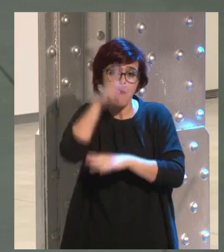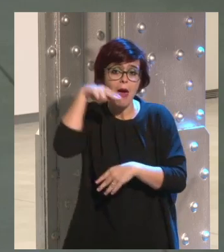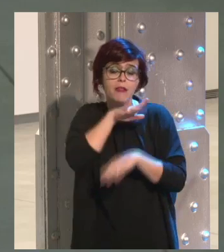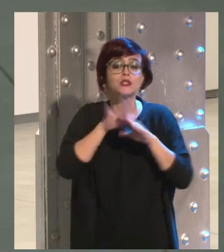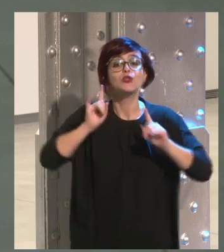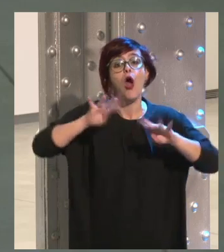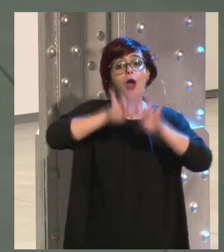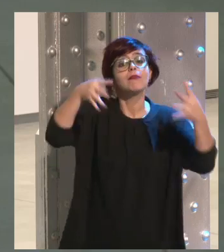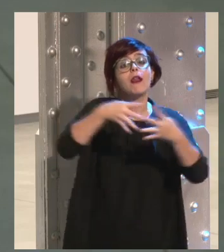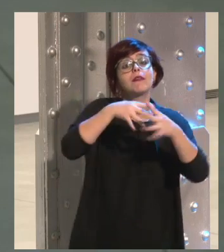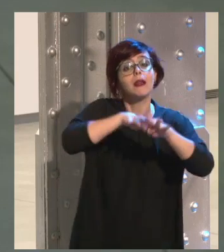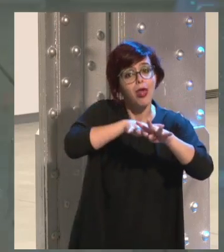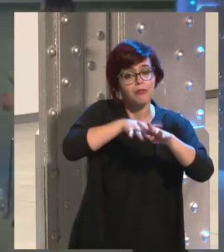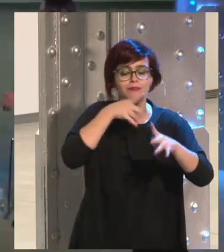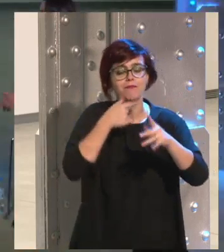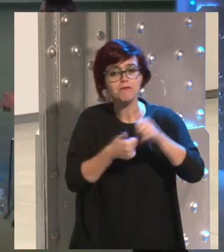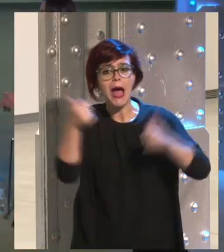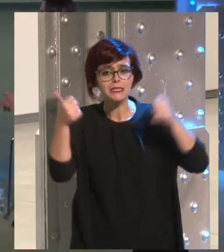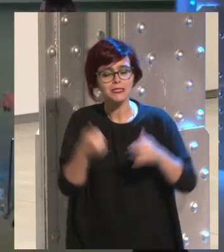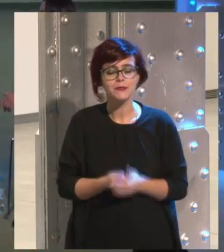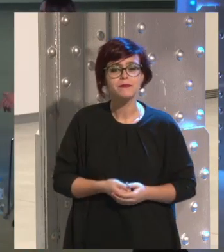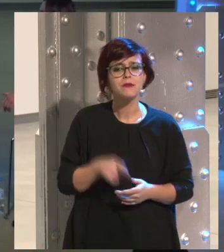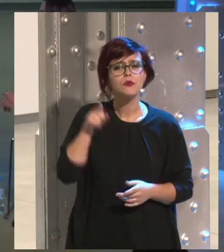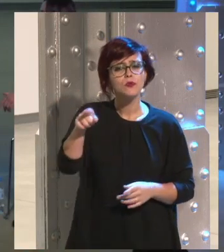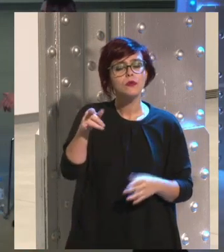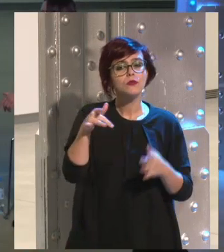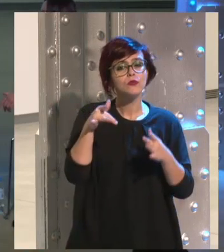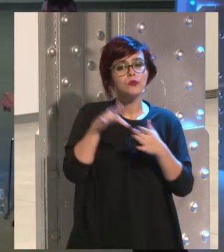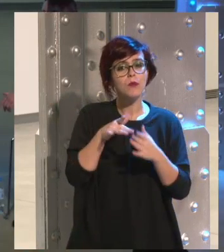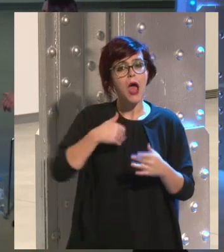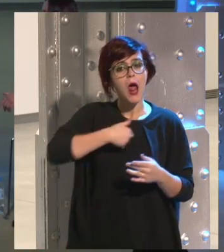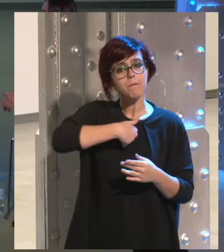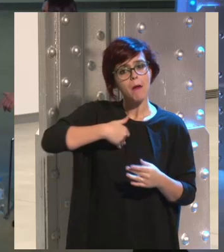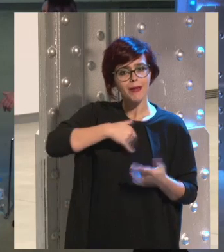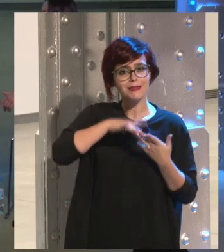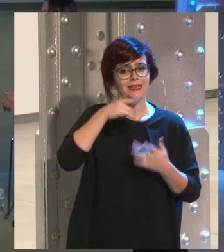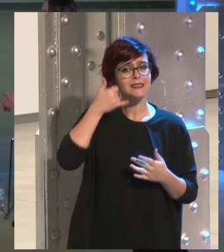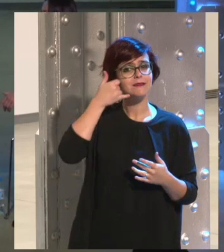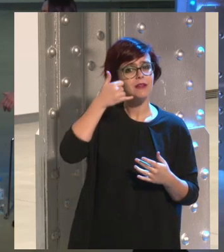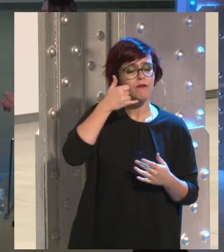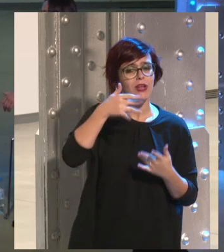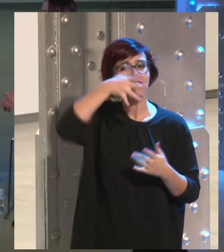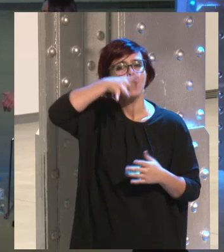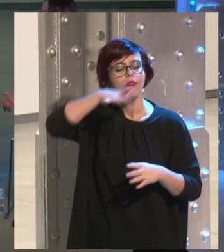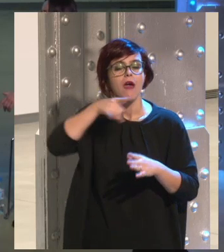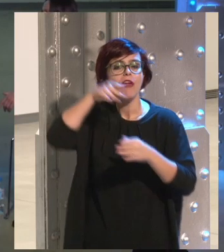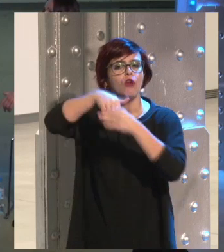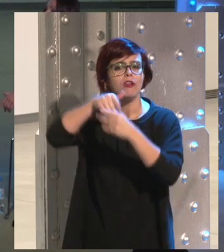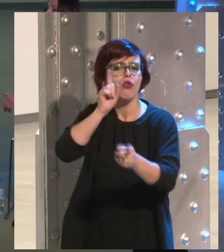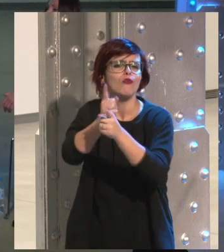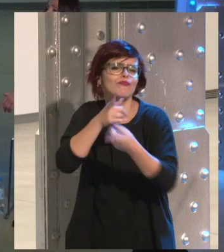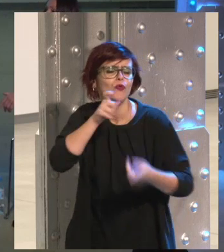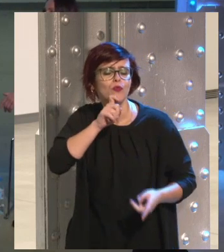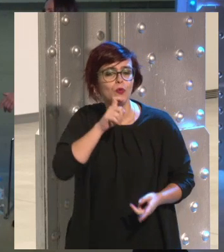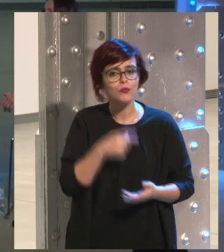darles la red sino también esas herramientas. Hablamos un poquito del papel proactivo de Telefónica en la denuncia de contenidos inadecuados, ¿cómo se puede controlar eso?